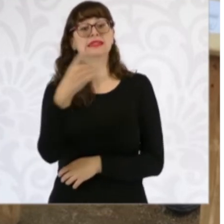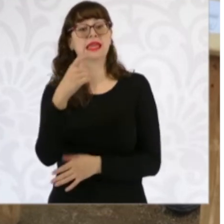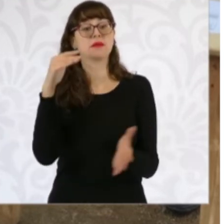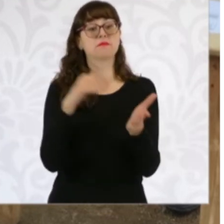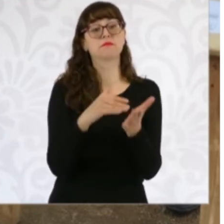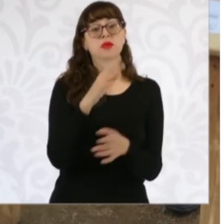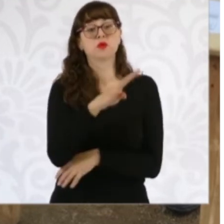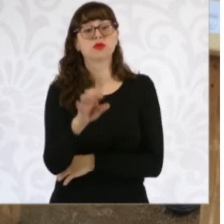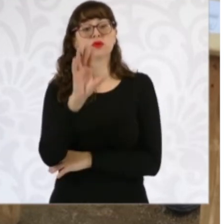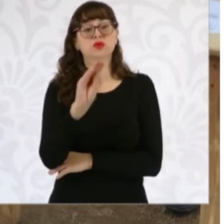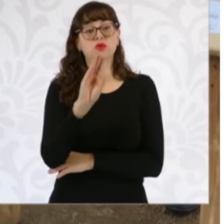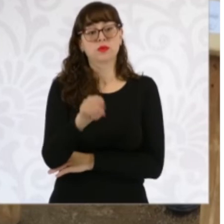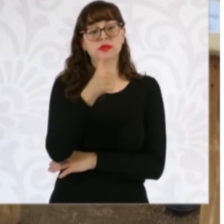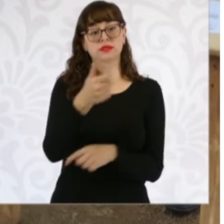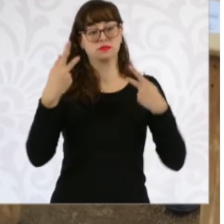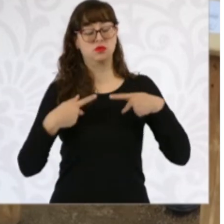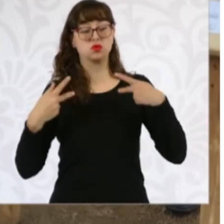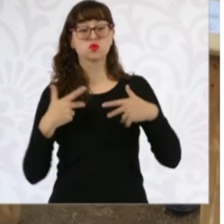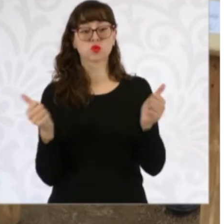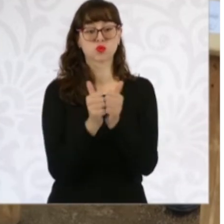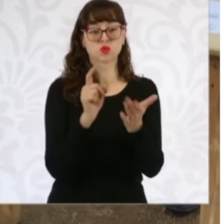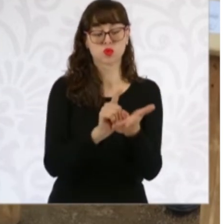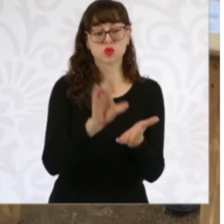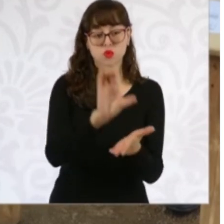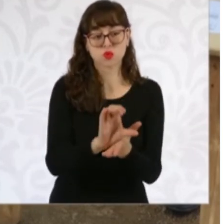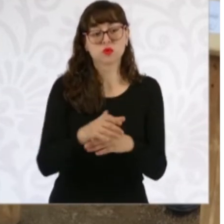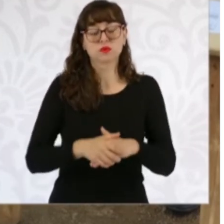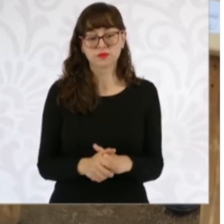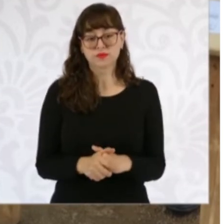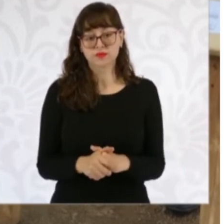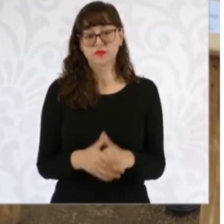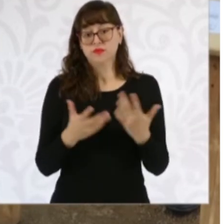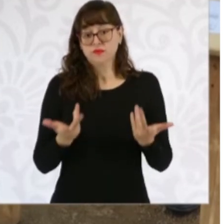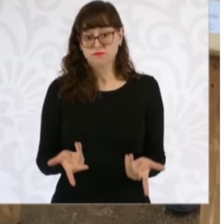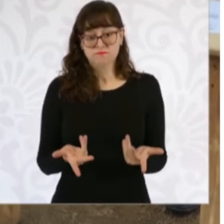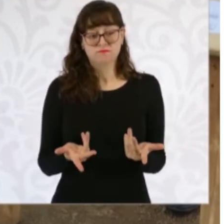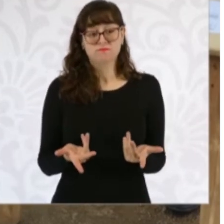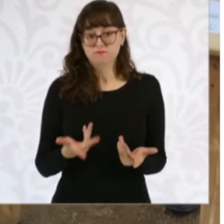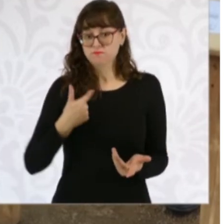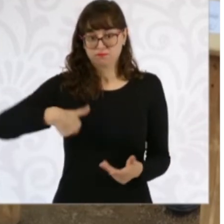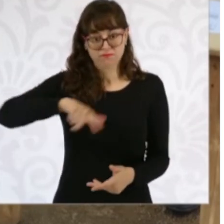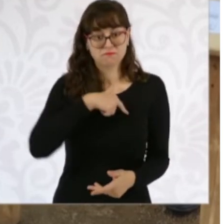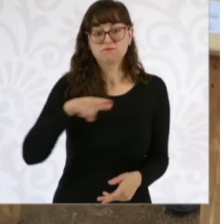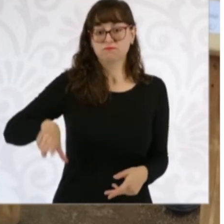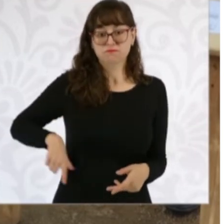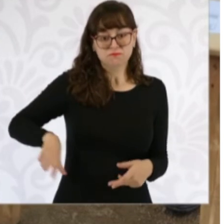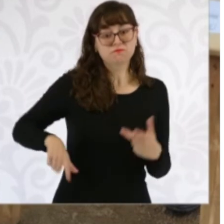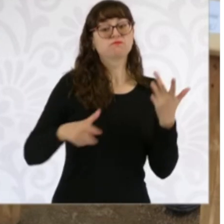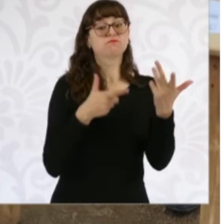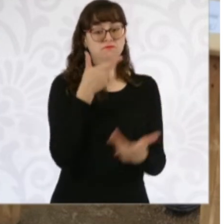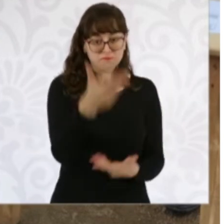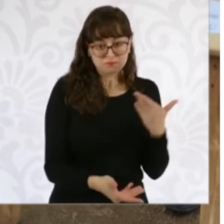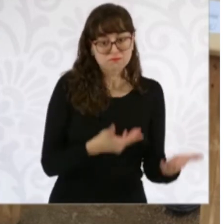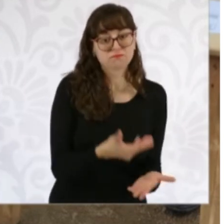personas con discapacidad. Estamos todos los servidores de la nación, las servidoras de la